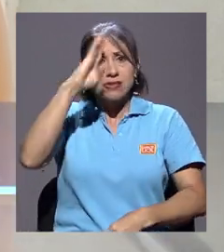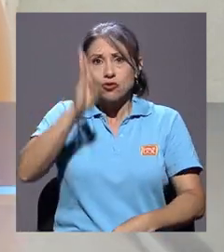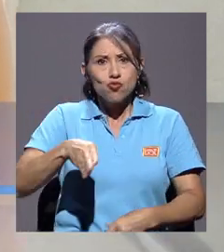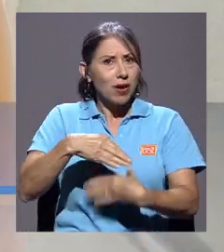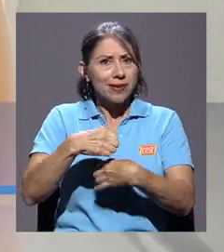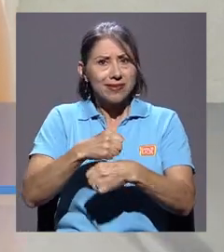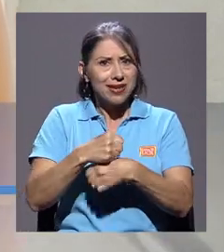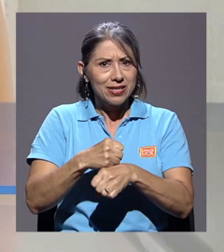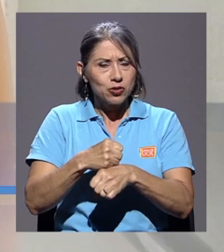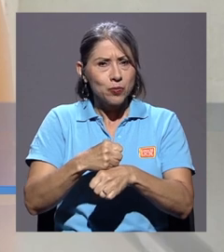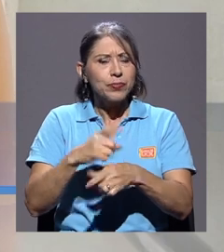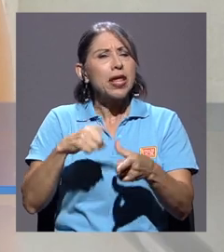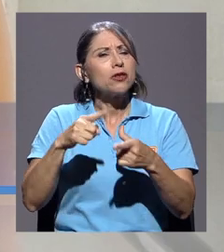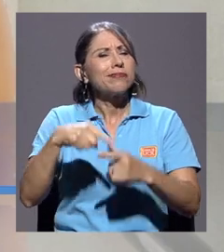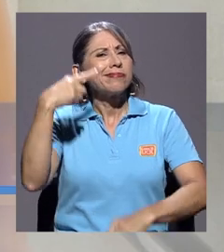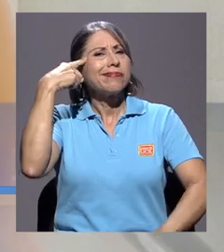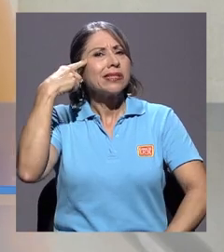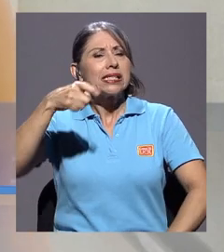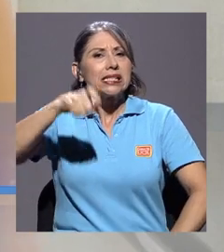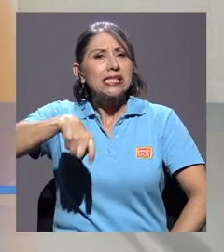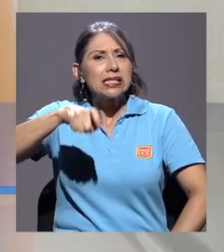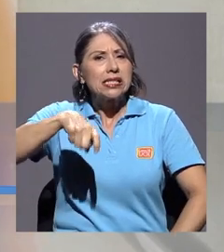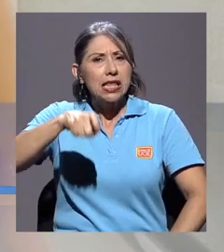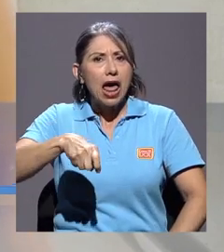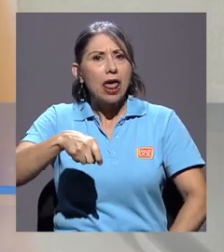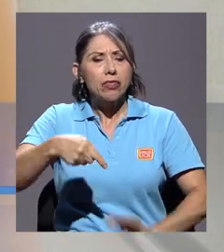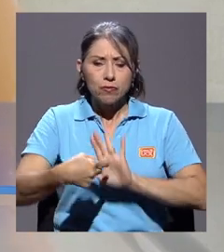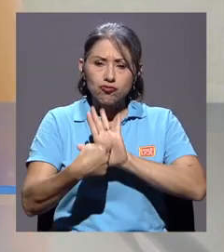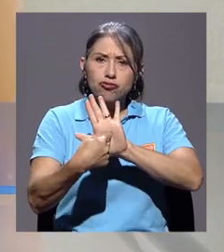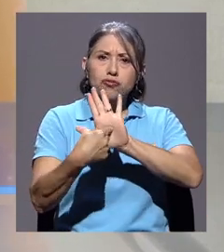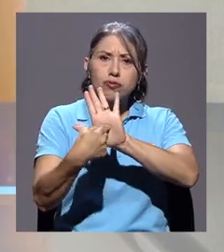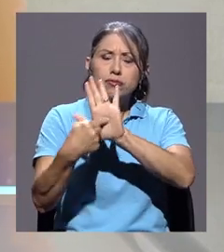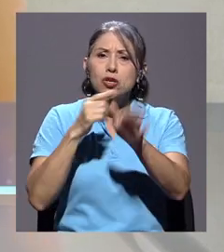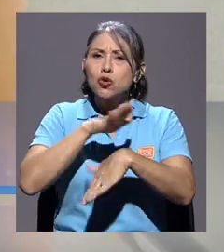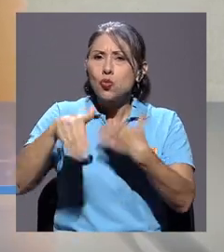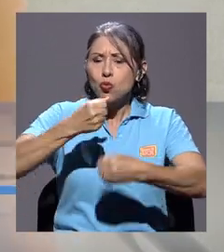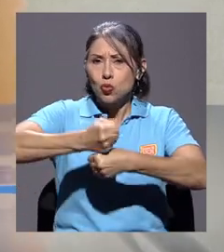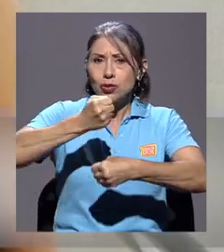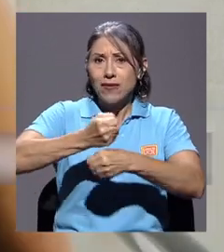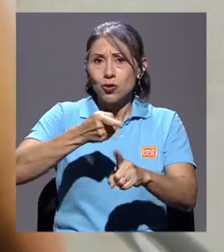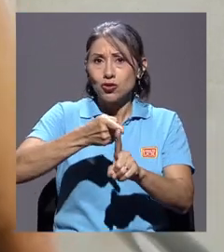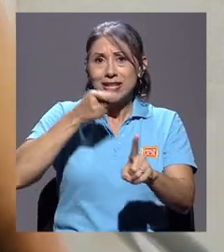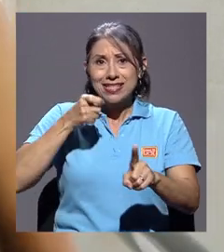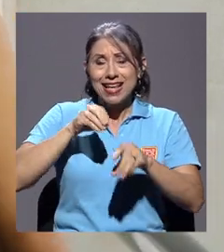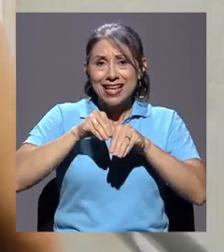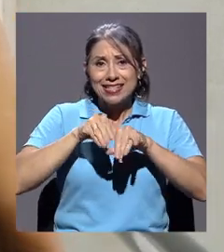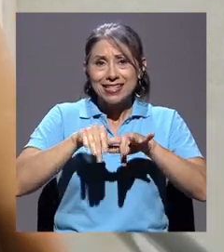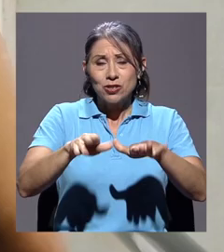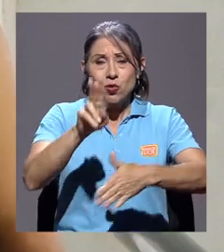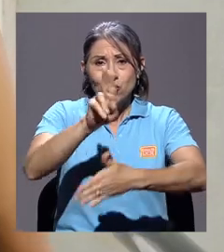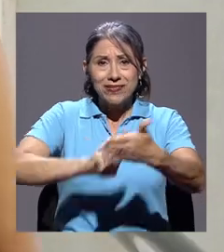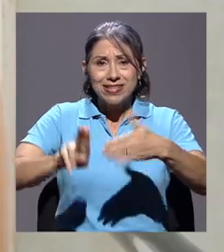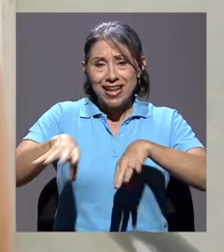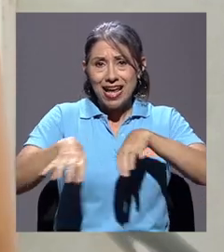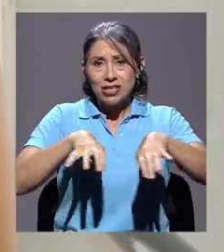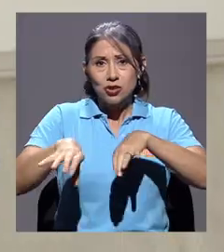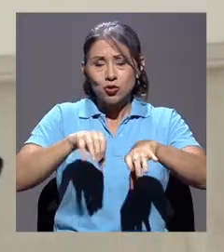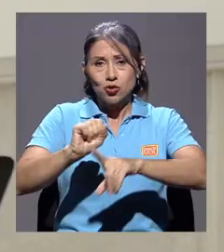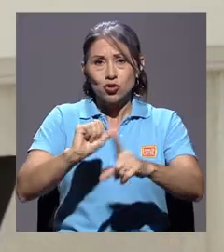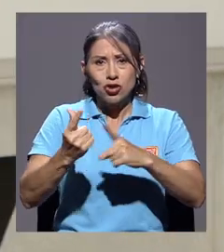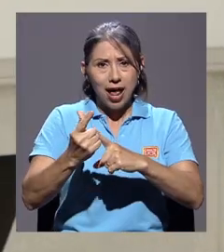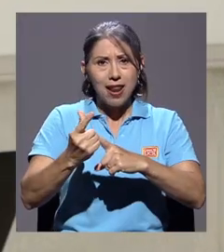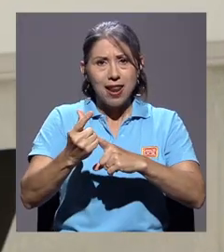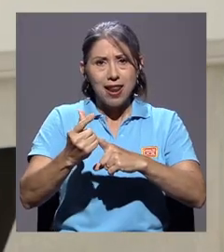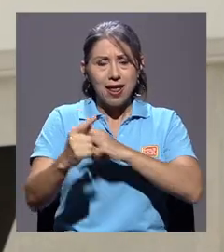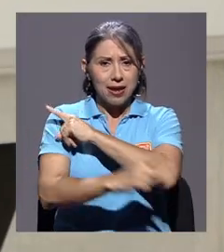surge la idea por la necesidad de posicionar y visibilizar todos los aportes que se hacen desde extensión universitaria y acción social